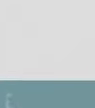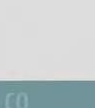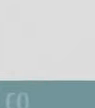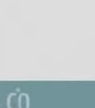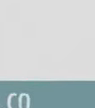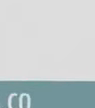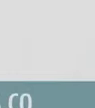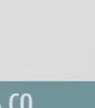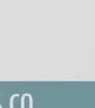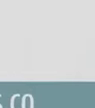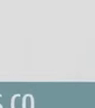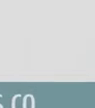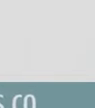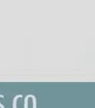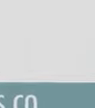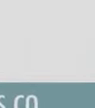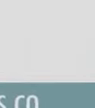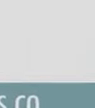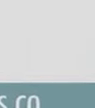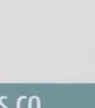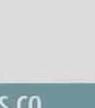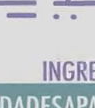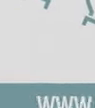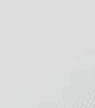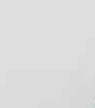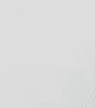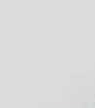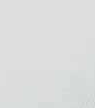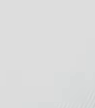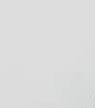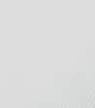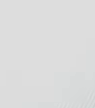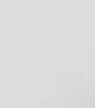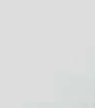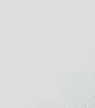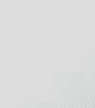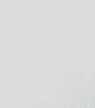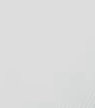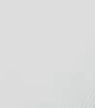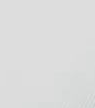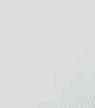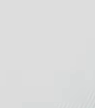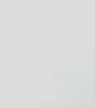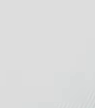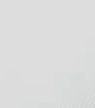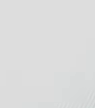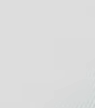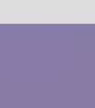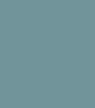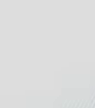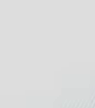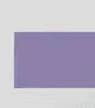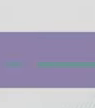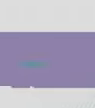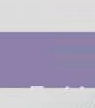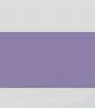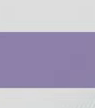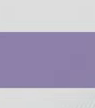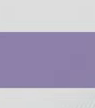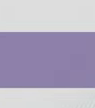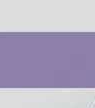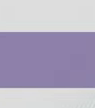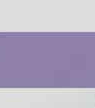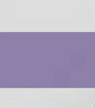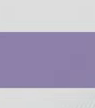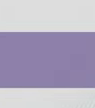.vpdbúsquedadesaparecidos.com La búsqueda es contigo. Las solicitudes ante la unidad